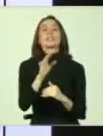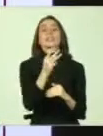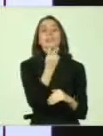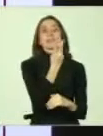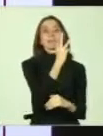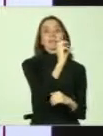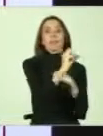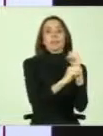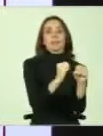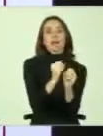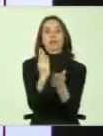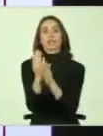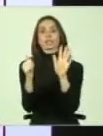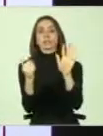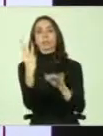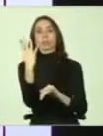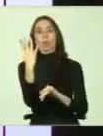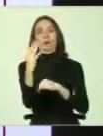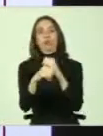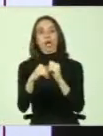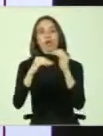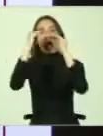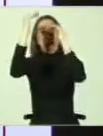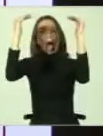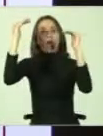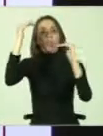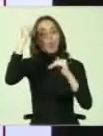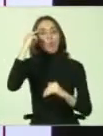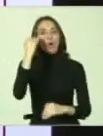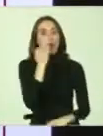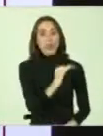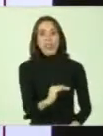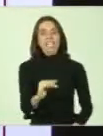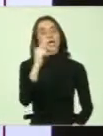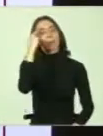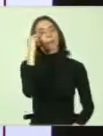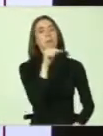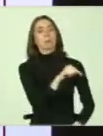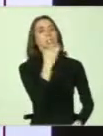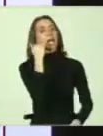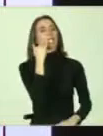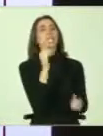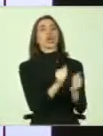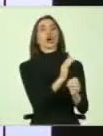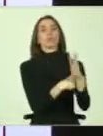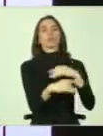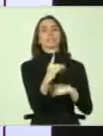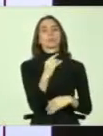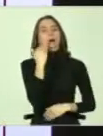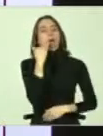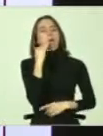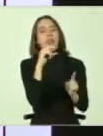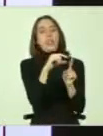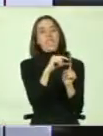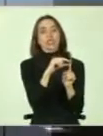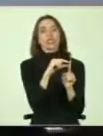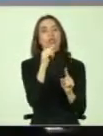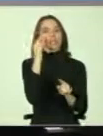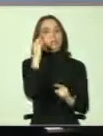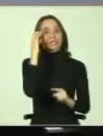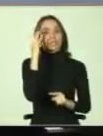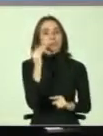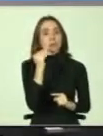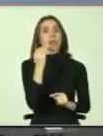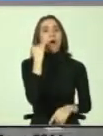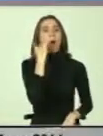64 años. No son los niños. Habitualmente uno dice, ah, los niños con discapacidad, los niños con síndrome de Down,